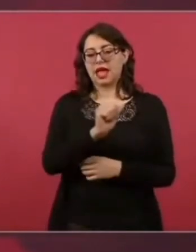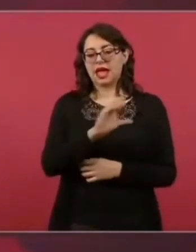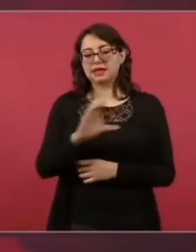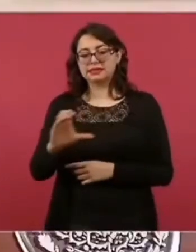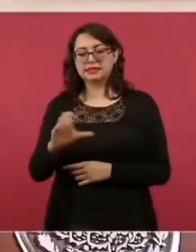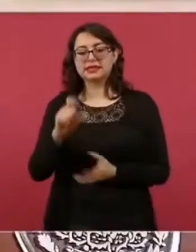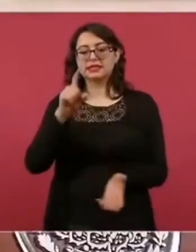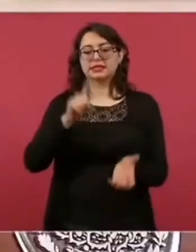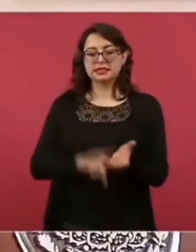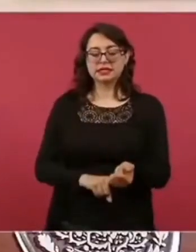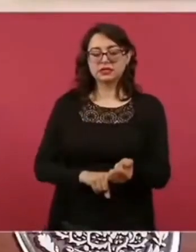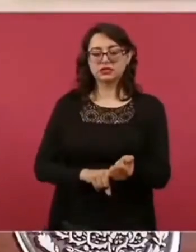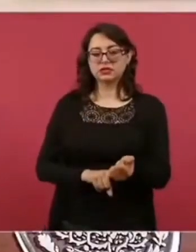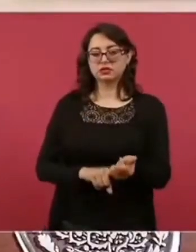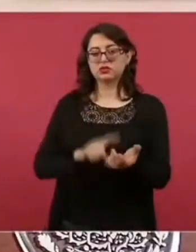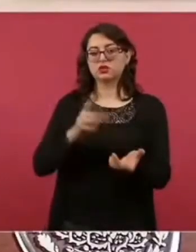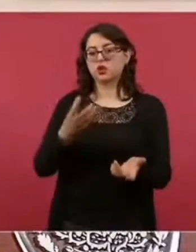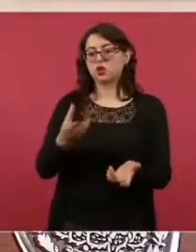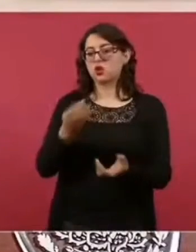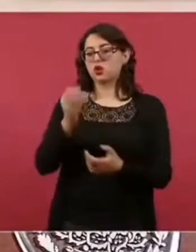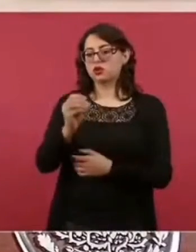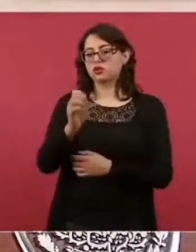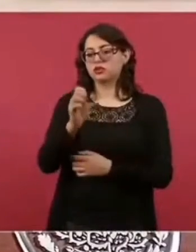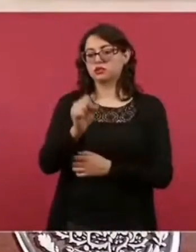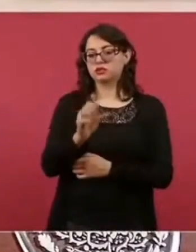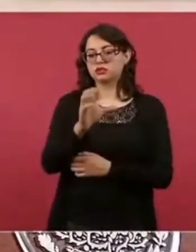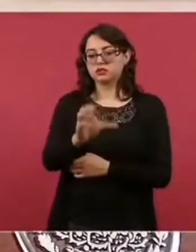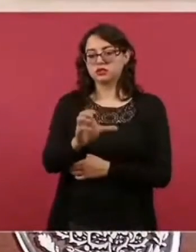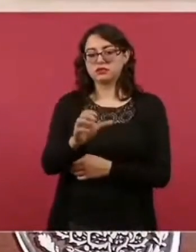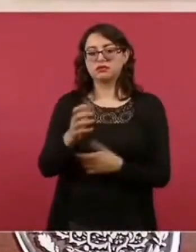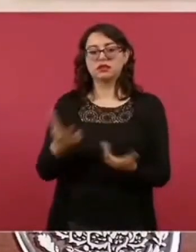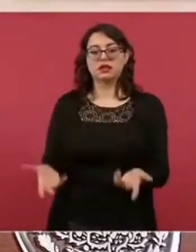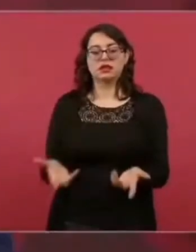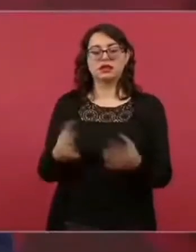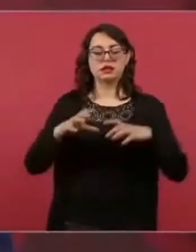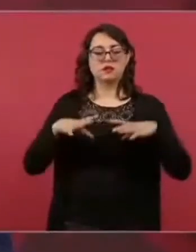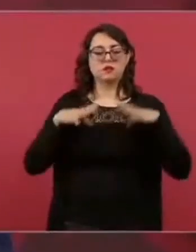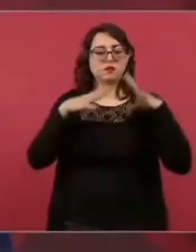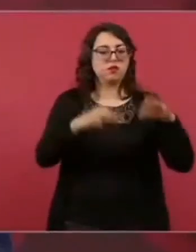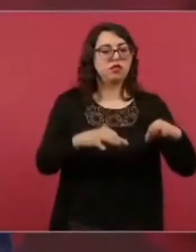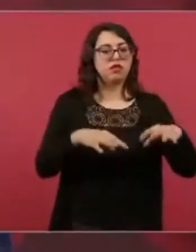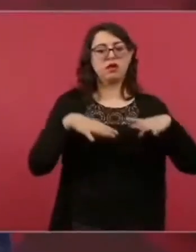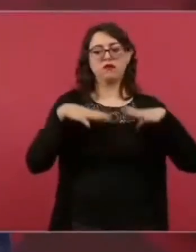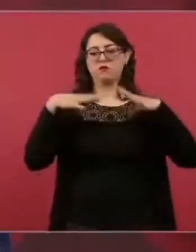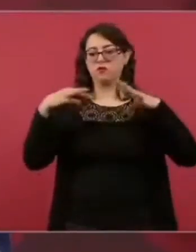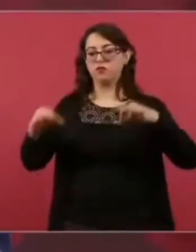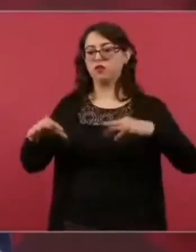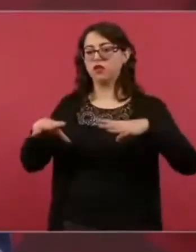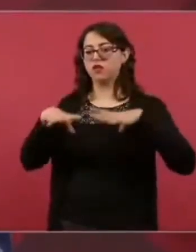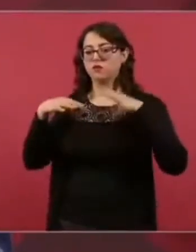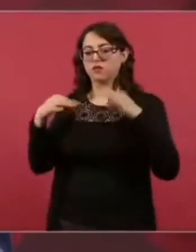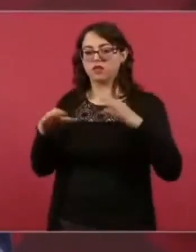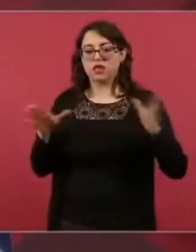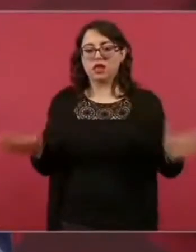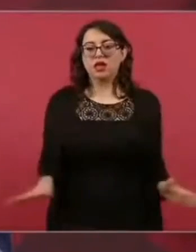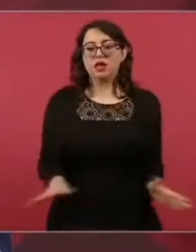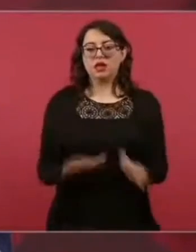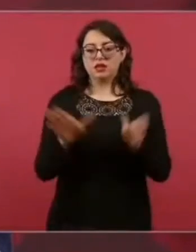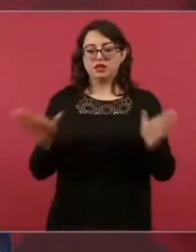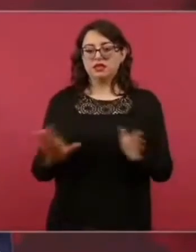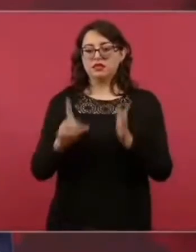organizaciones para defensa de derechos humanos en contra de la